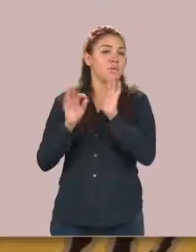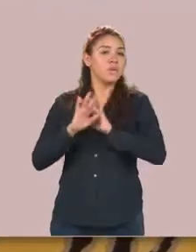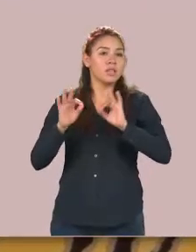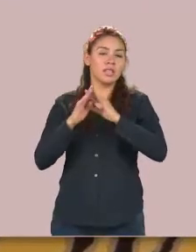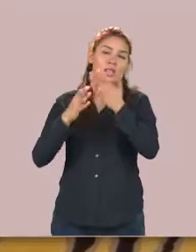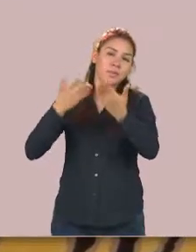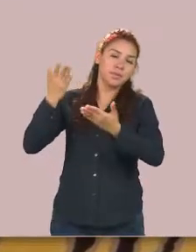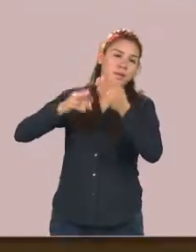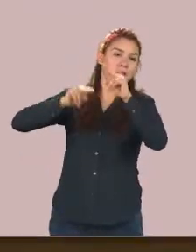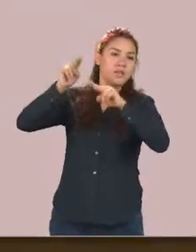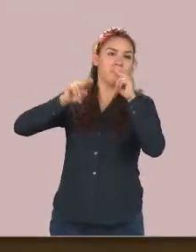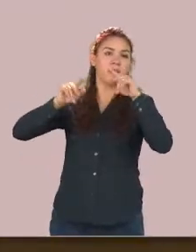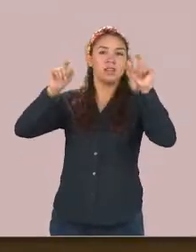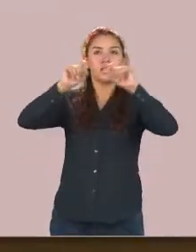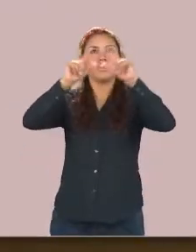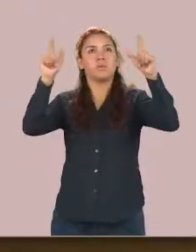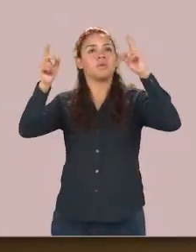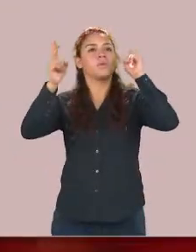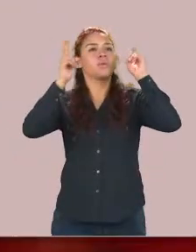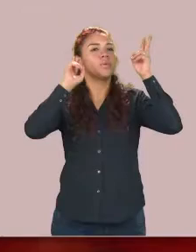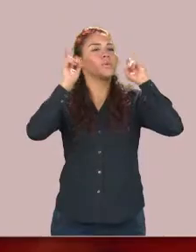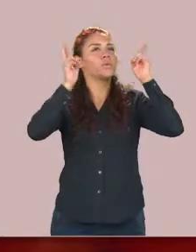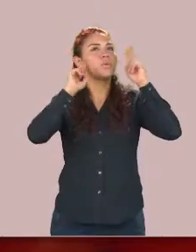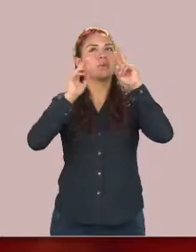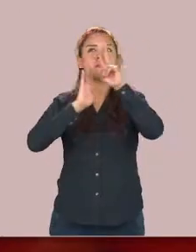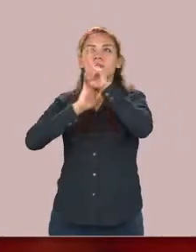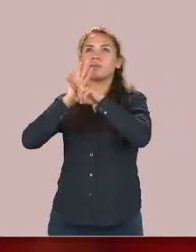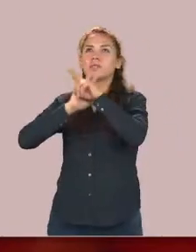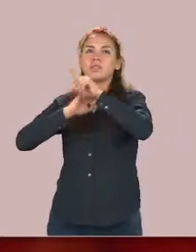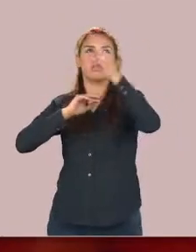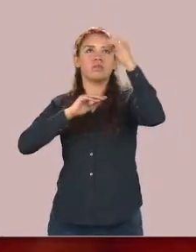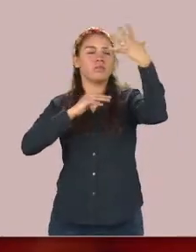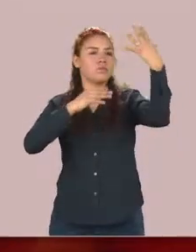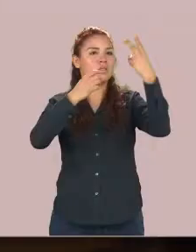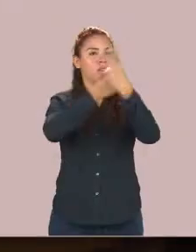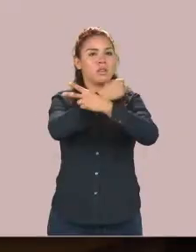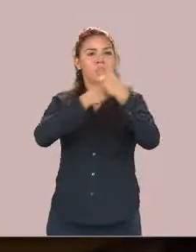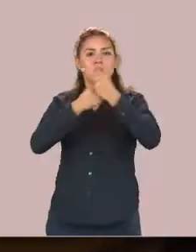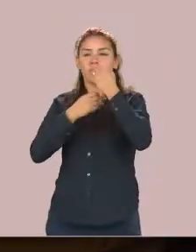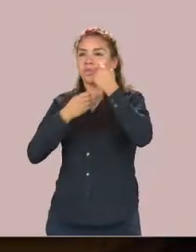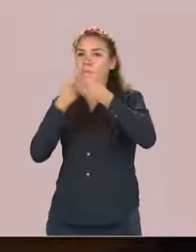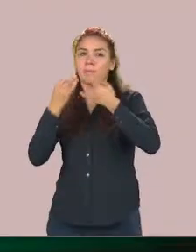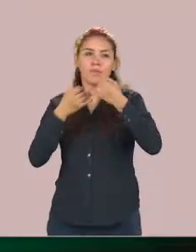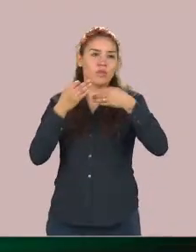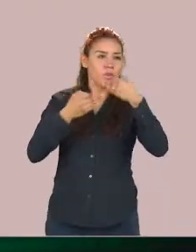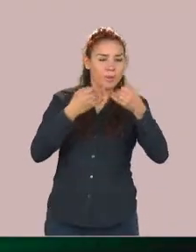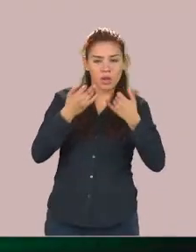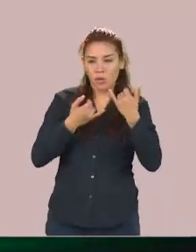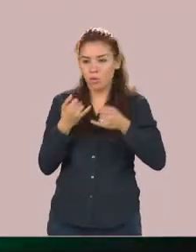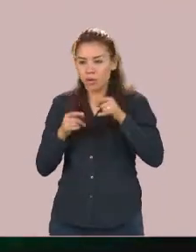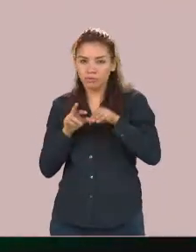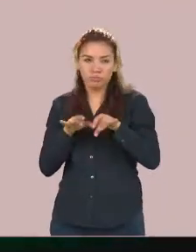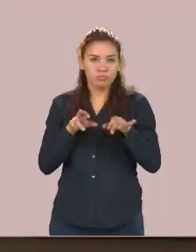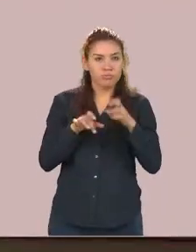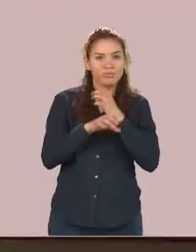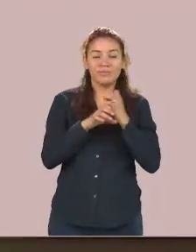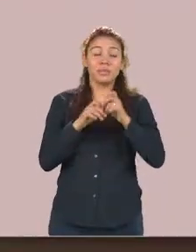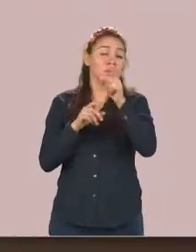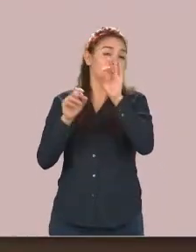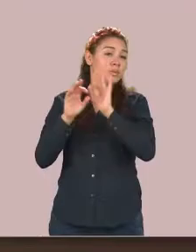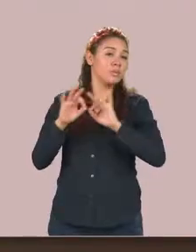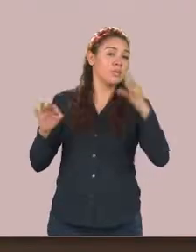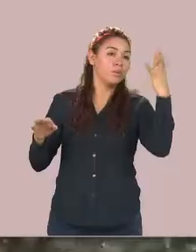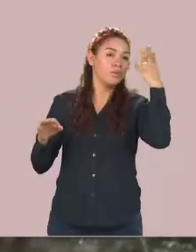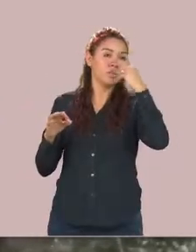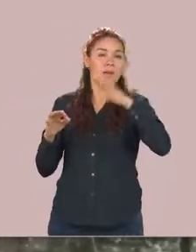audio video teatro virtual espacios interactivos manuales y por computadora así como áreas lúdicas